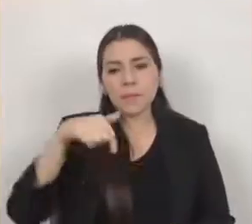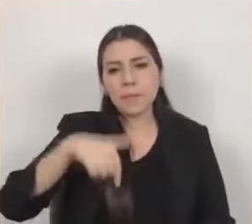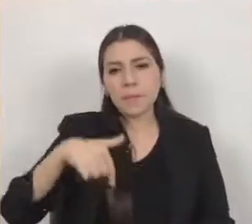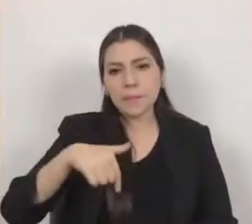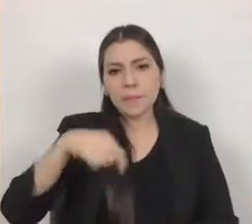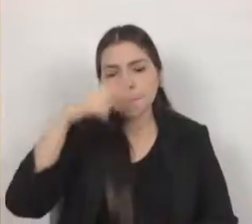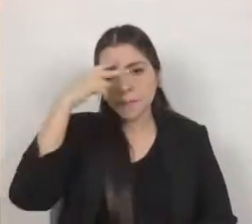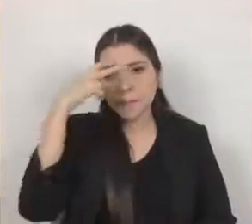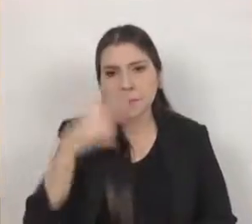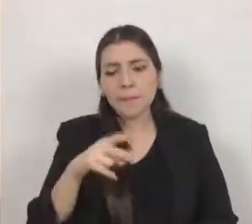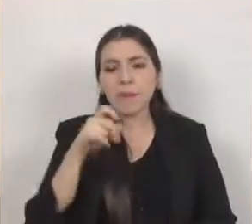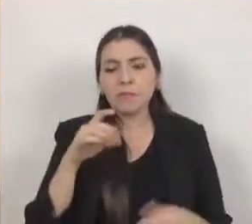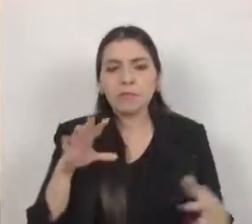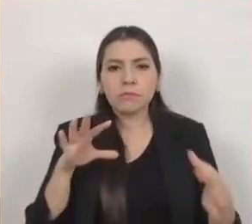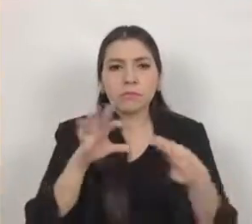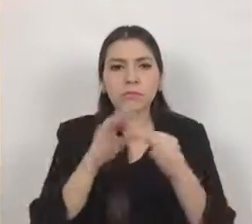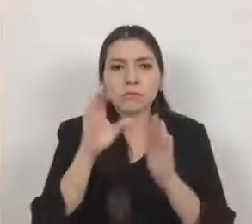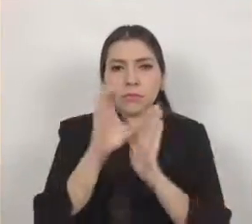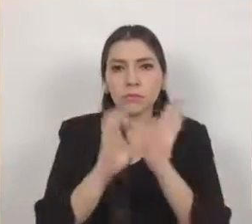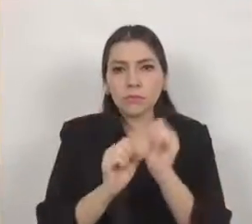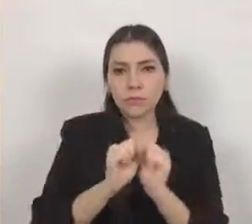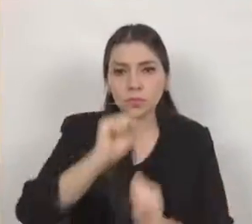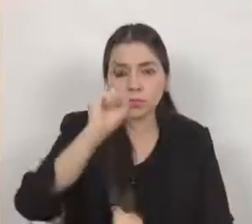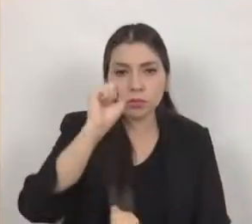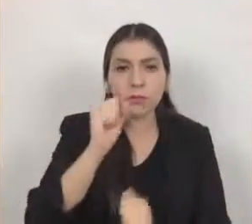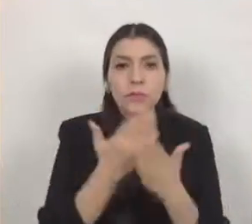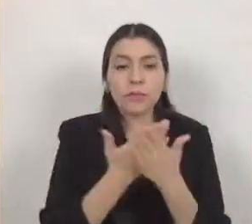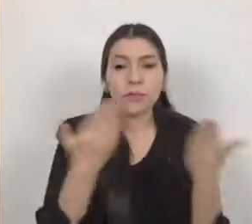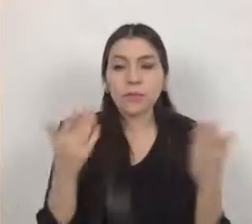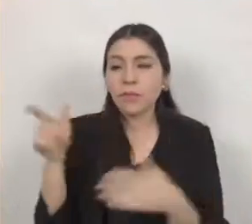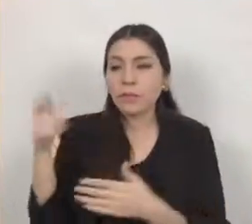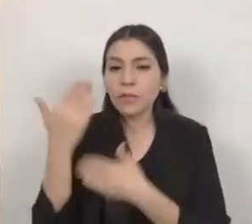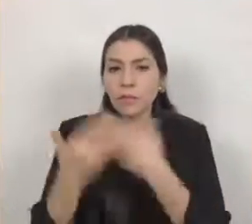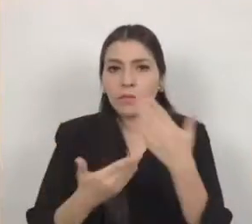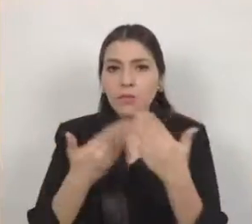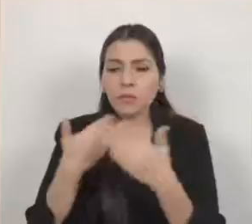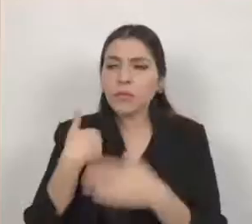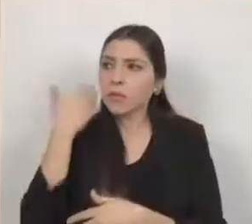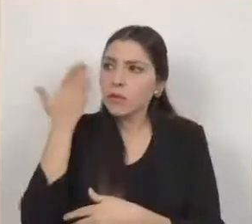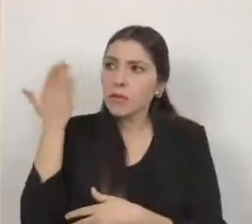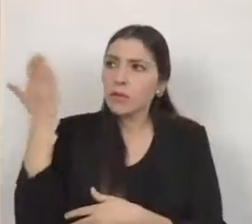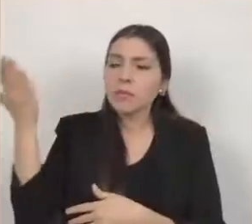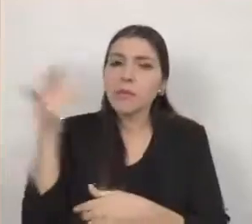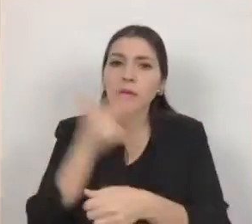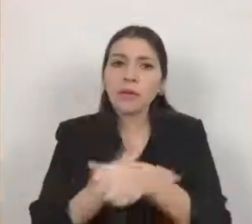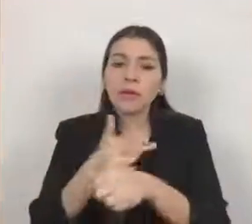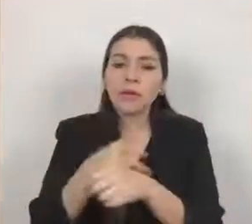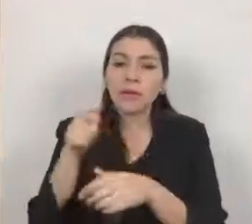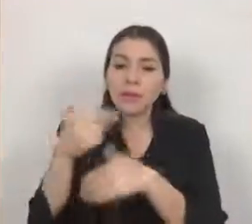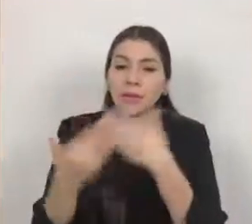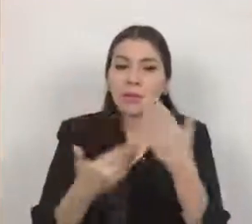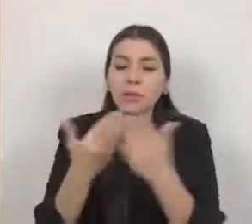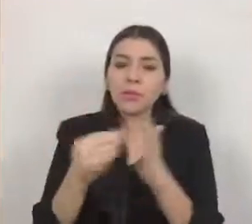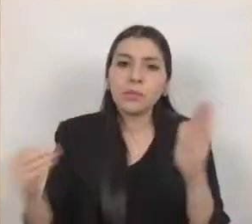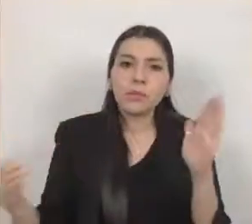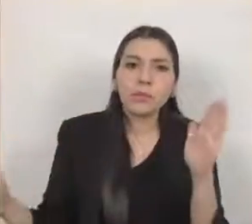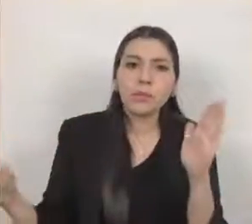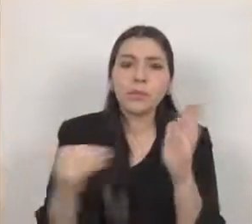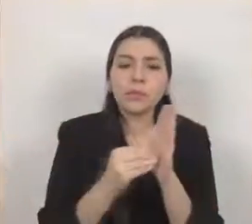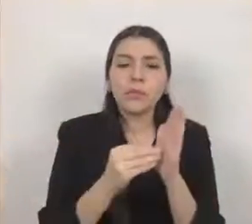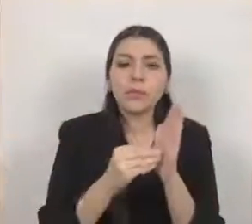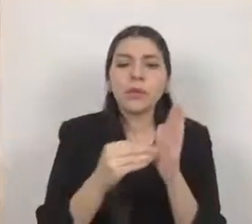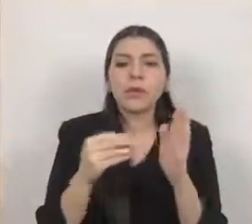solicito que la iniciativa sea integrada en la gaceta parlamentaria en el diario de los debates muchas gracias es cuanto